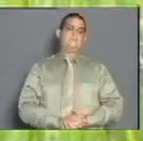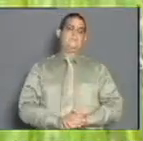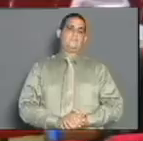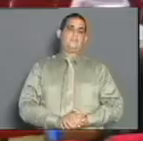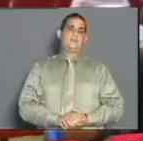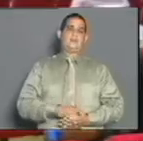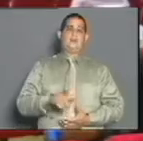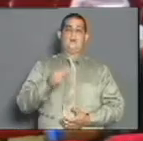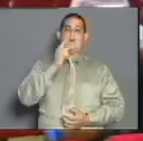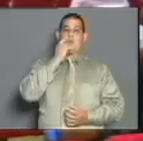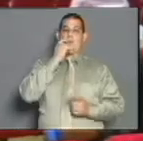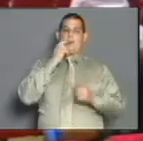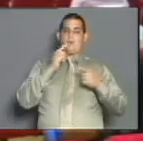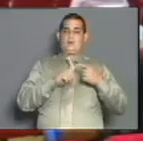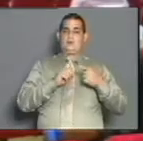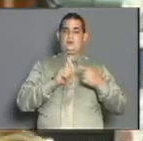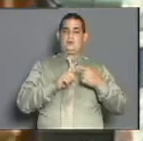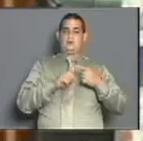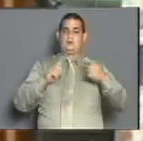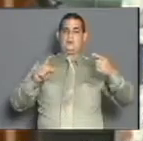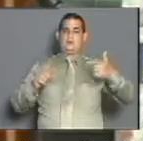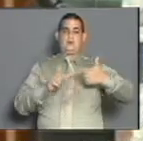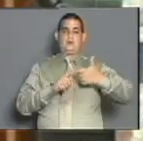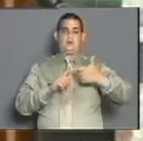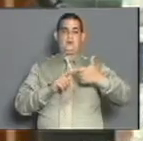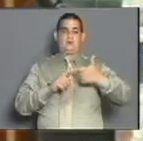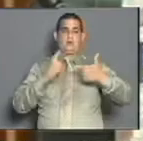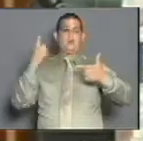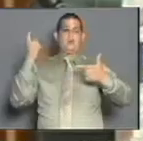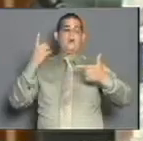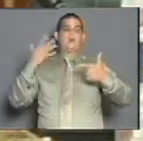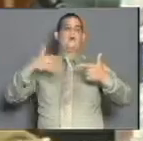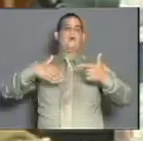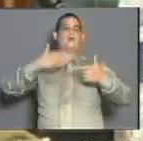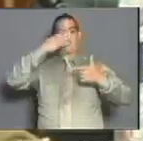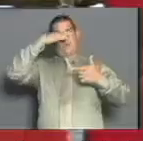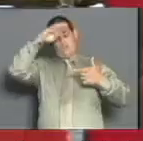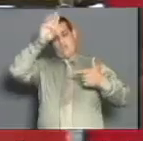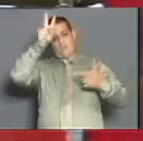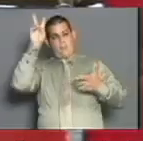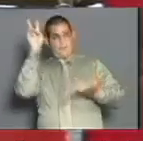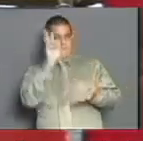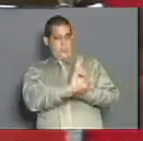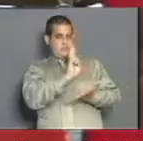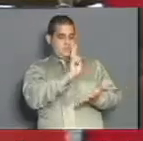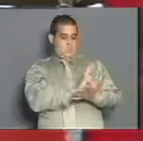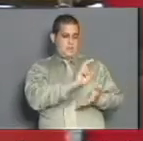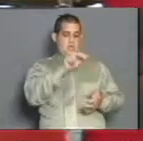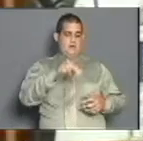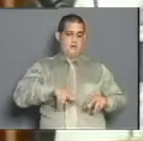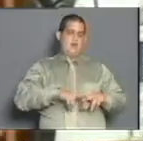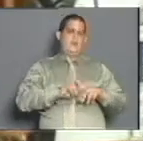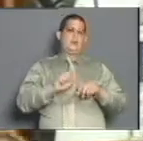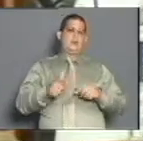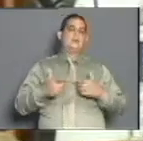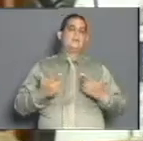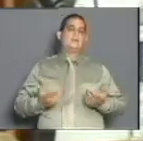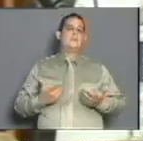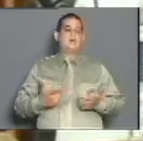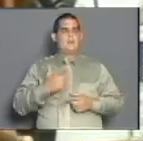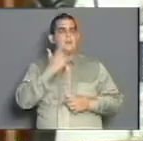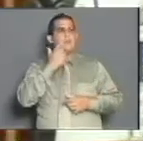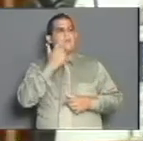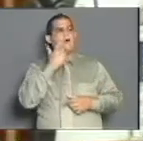Salvador Valdés Mesa, vicepresidente de la República de Cuba, en su reciente visita a la provincia para chequear los programas de